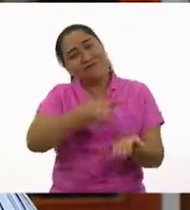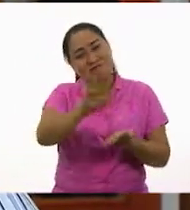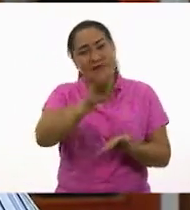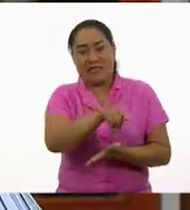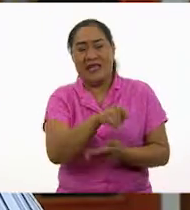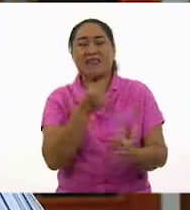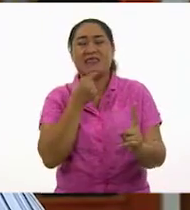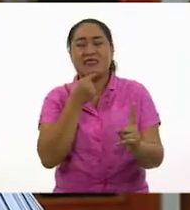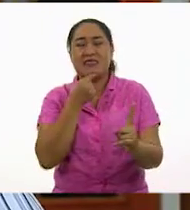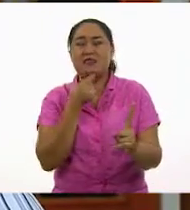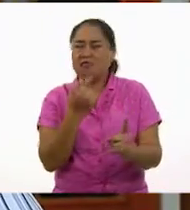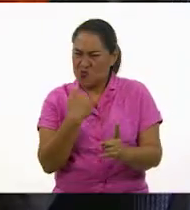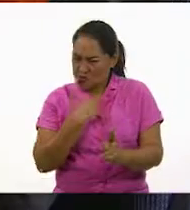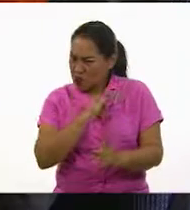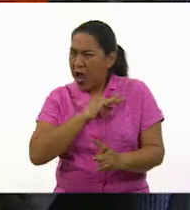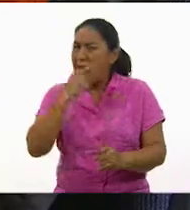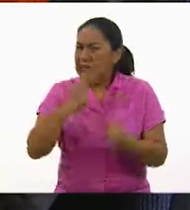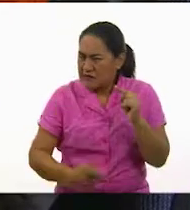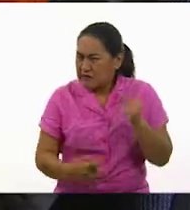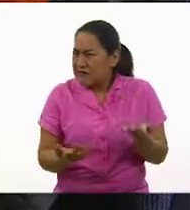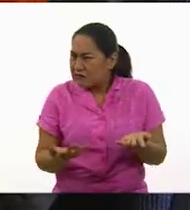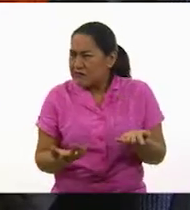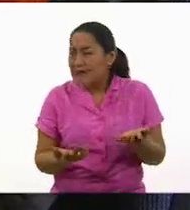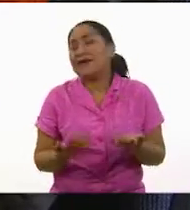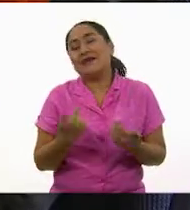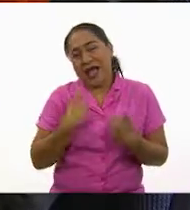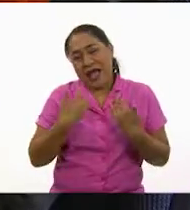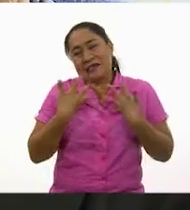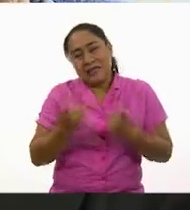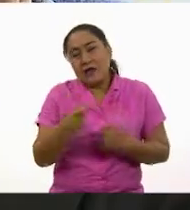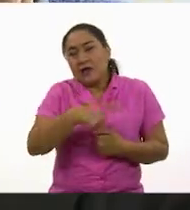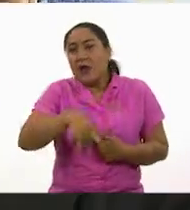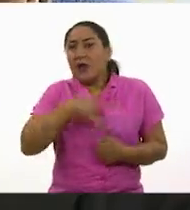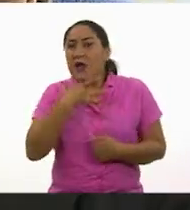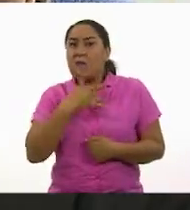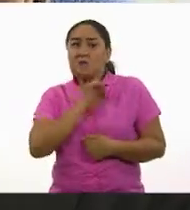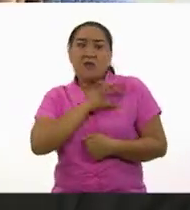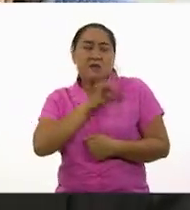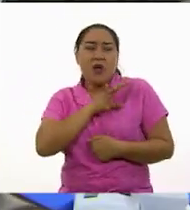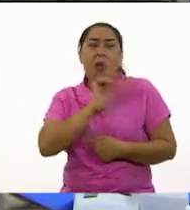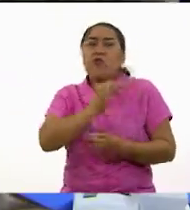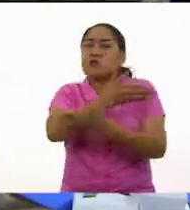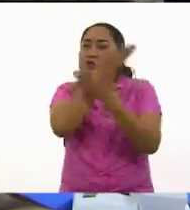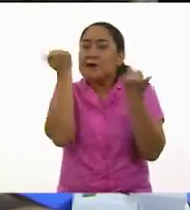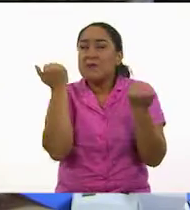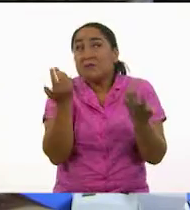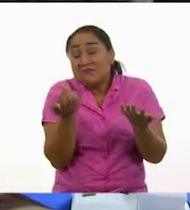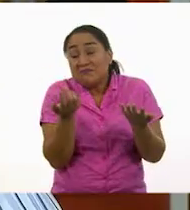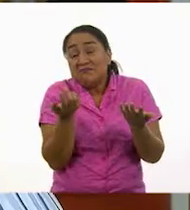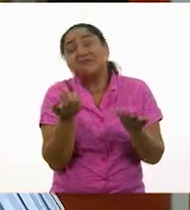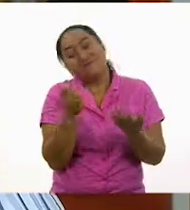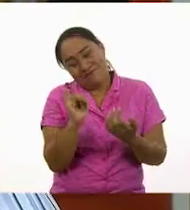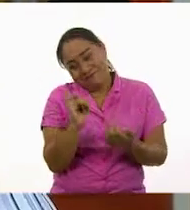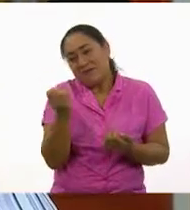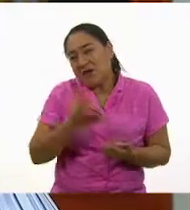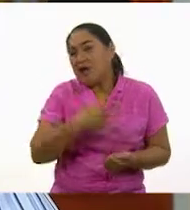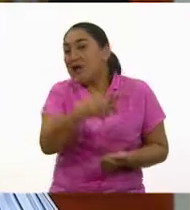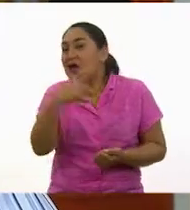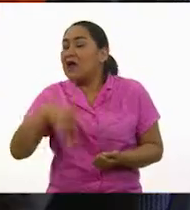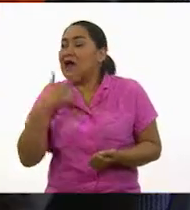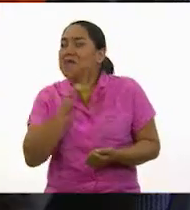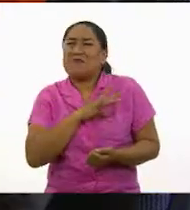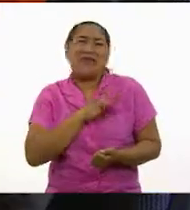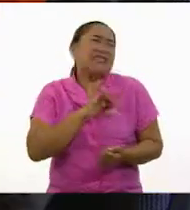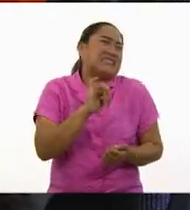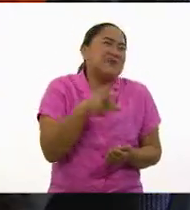Pero creo que puedo evitarlo. Yo sé que lo hacen por miedo y por ignorancia. Pues sí, su temor es comprensible, ¿no cree? Pues sí, pero irracional.